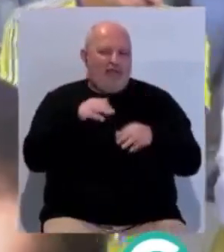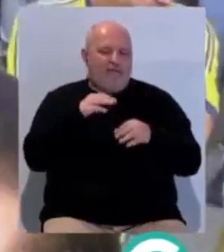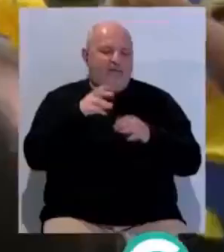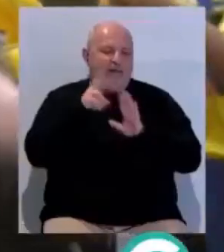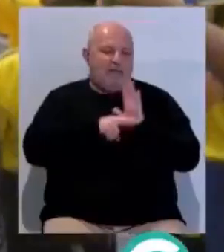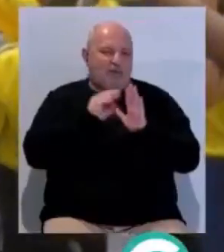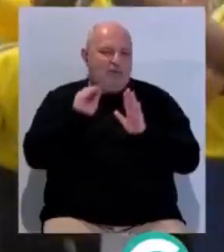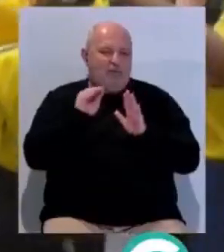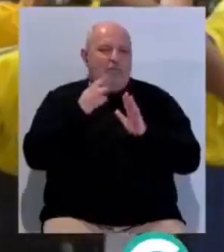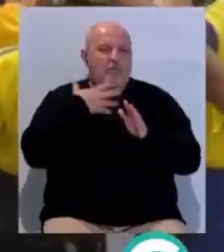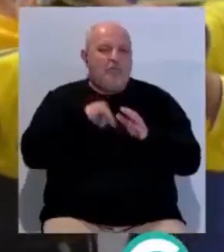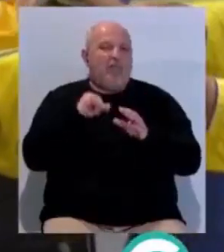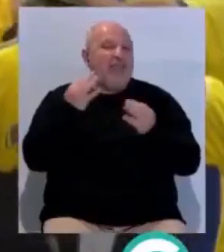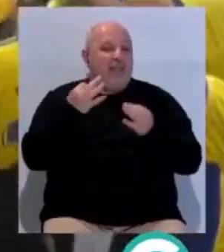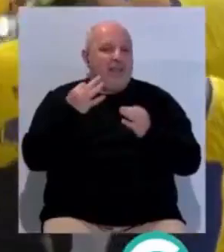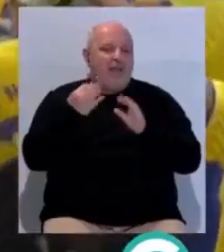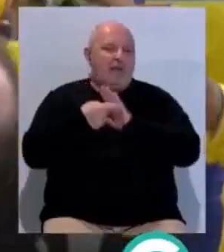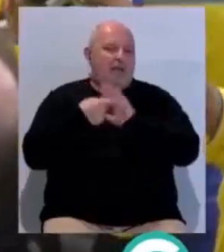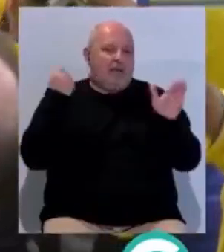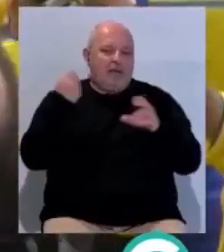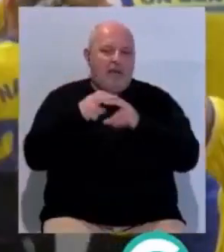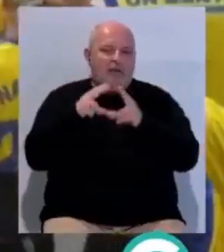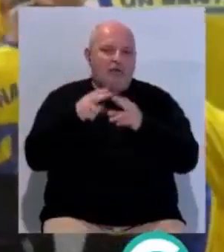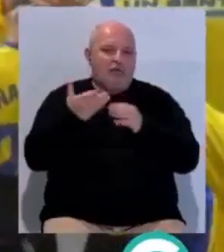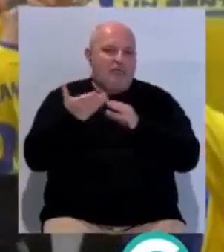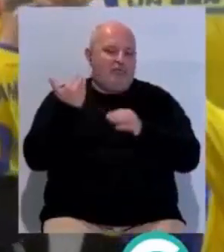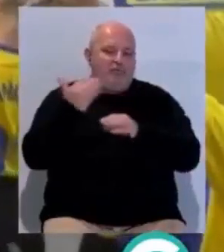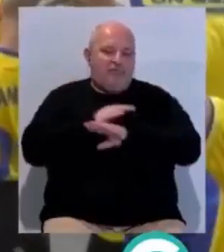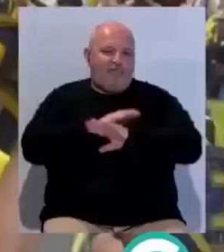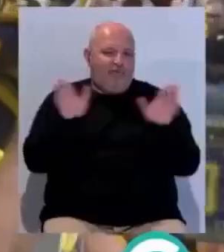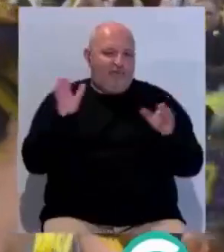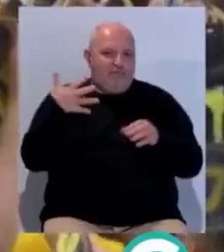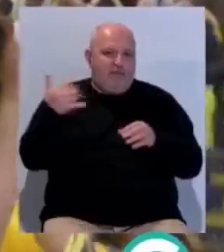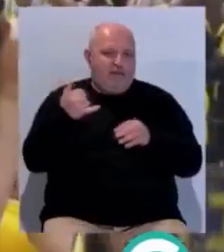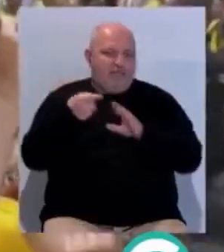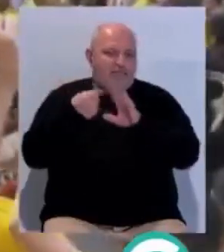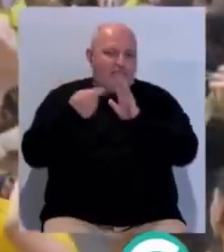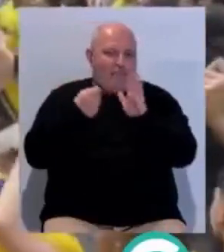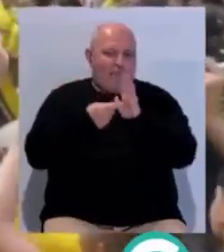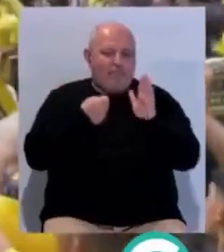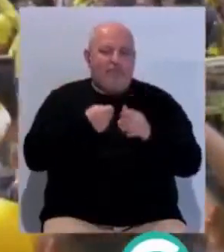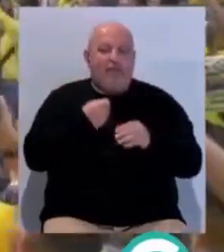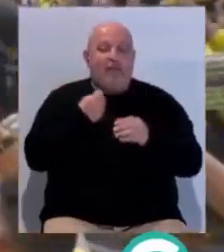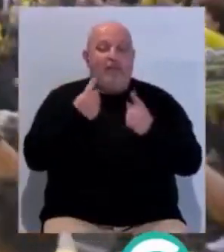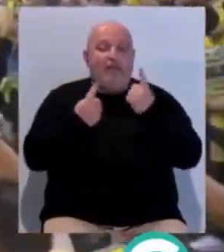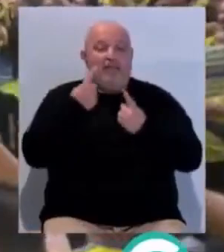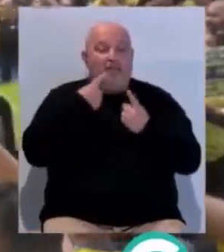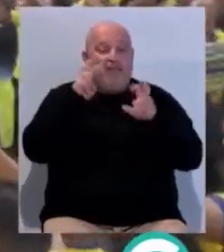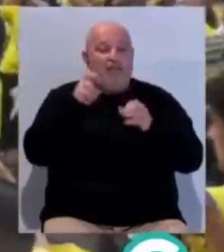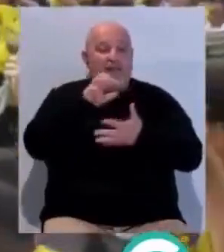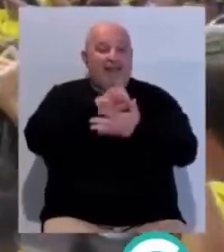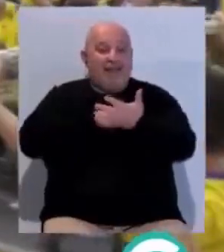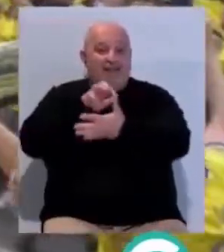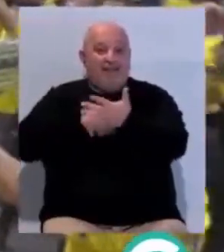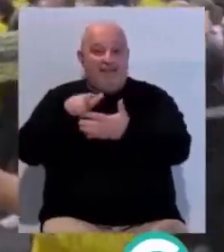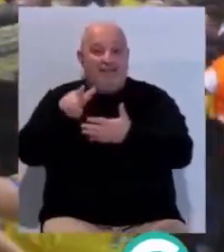disciplinario que puede conllevar la pérdida de su condición de abonado cadista. El club afirma en su escrito que todas